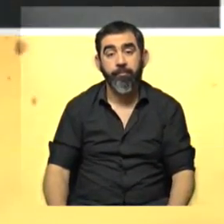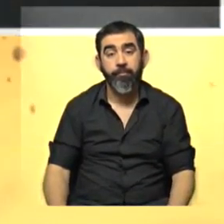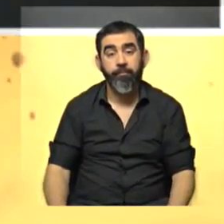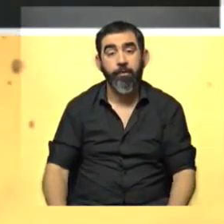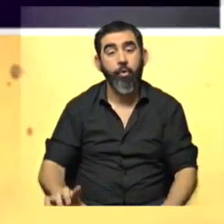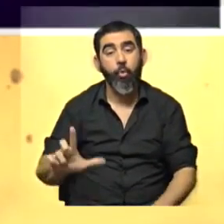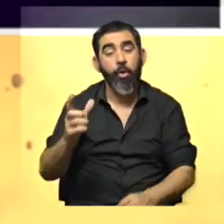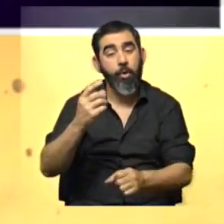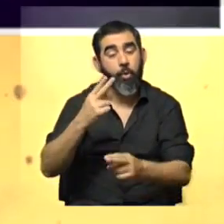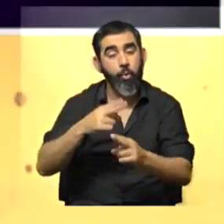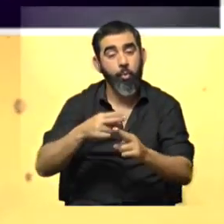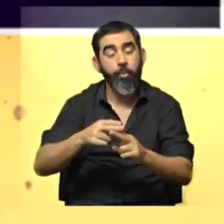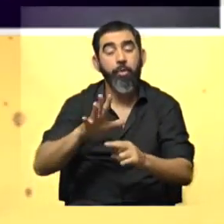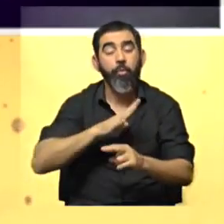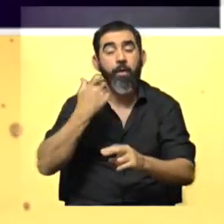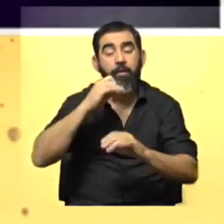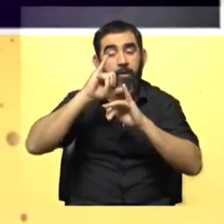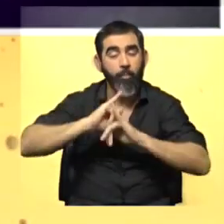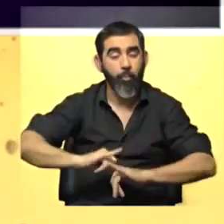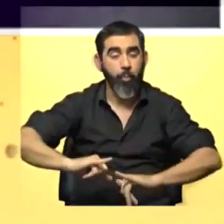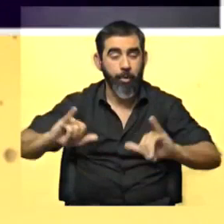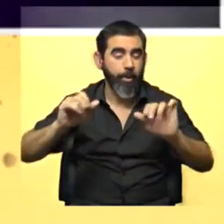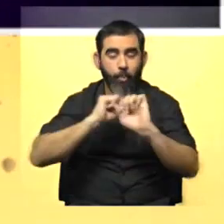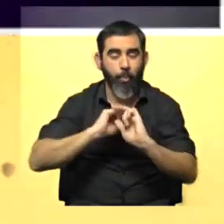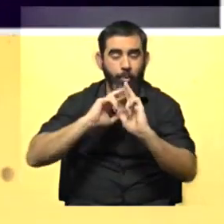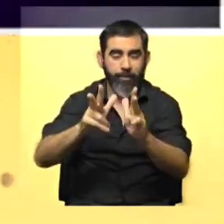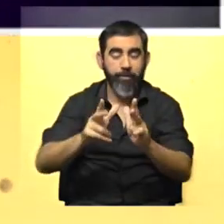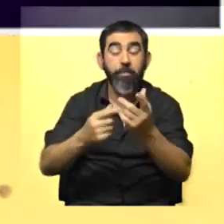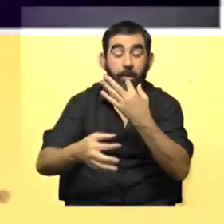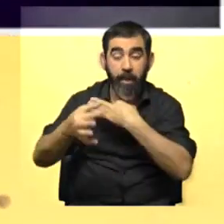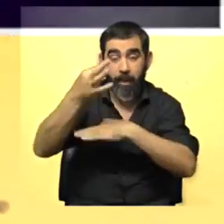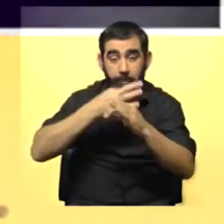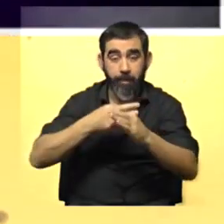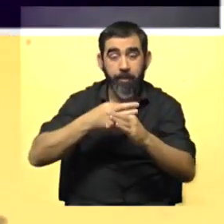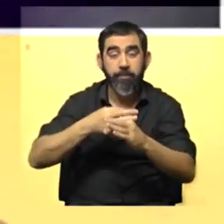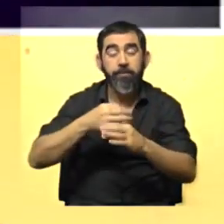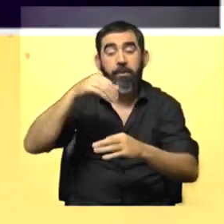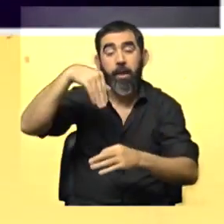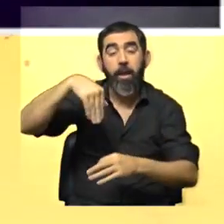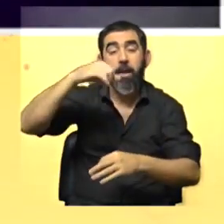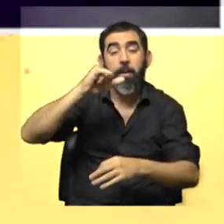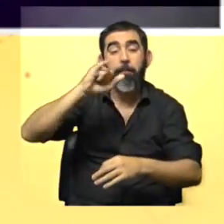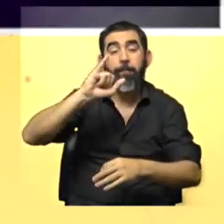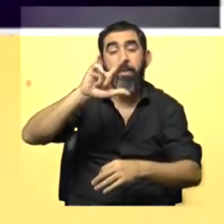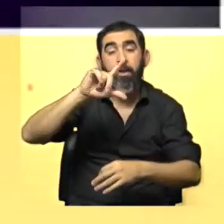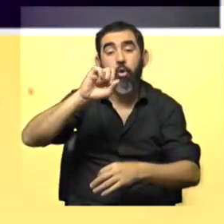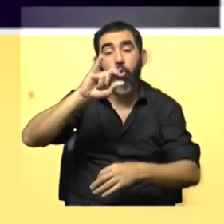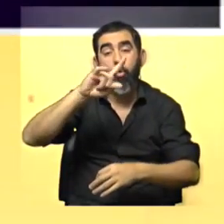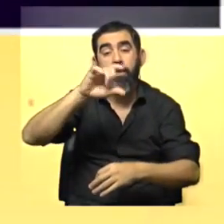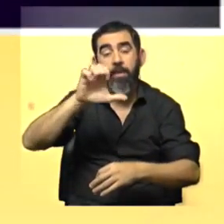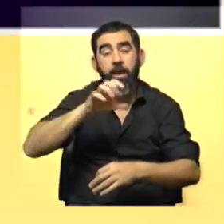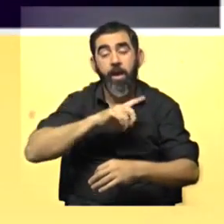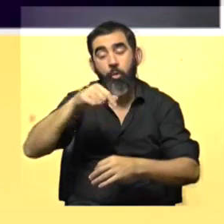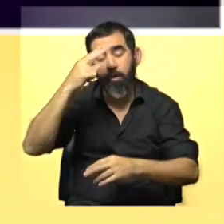está publicado en este paper aún. Pero bueno, también nos explicaba que los amiloides ya se conocen en otras enfermedades, como el